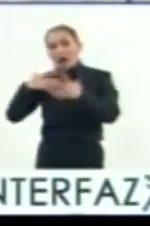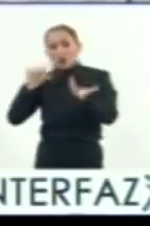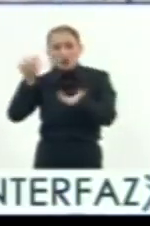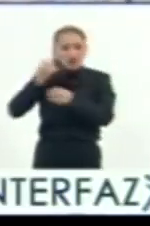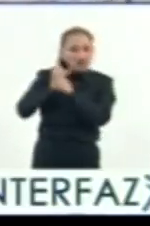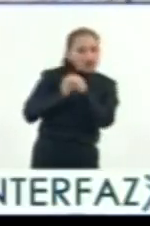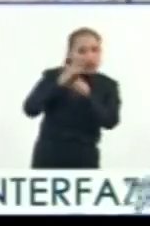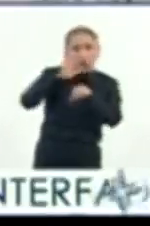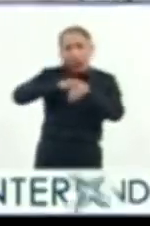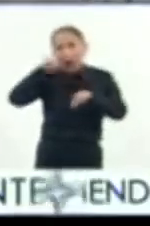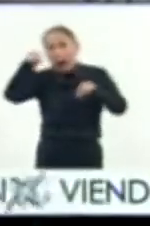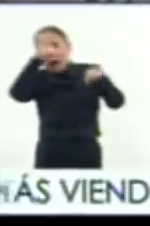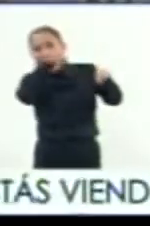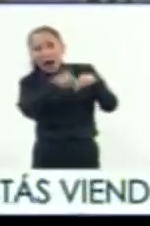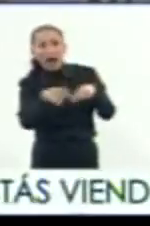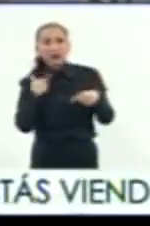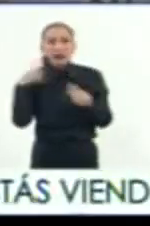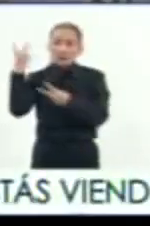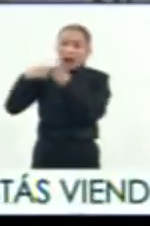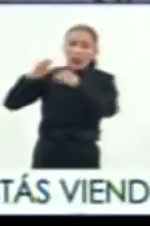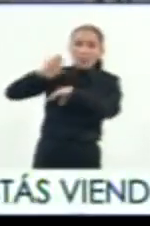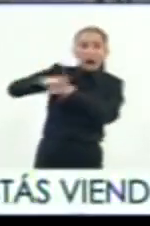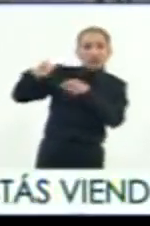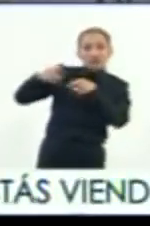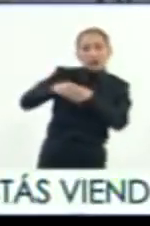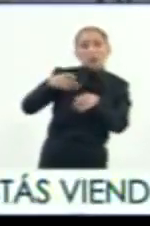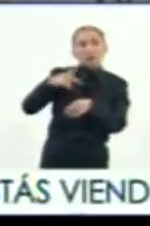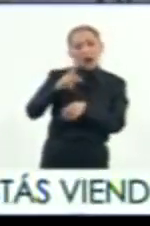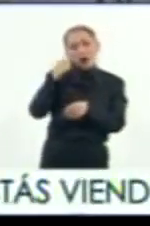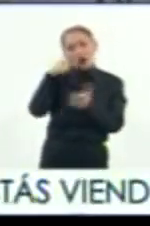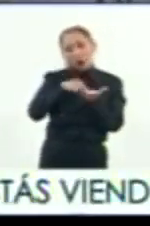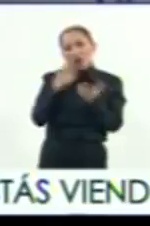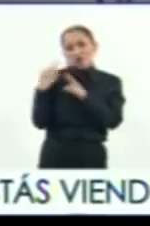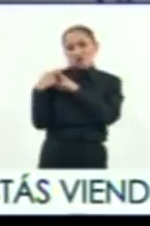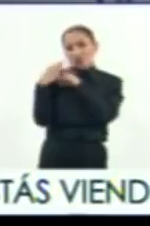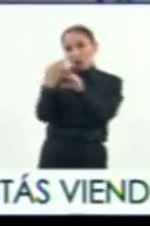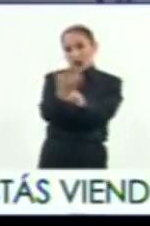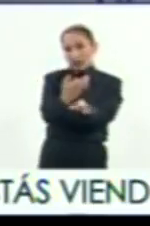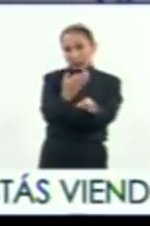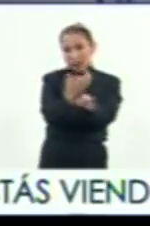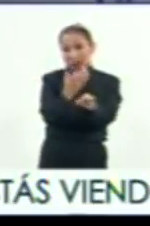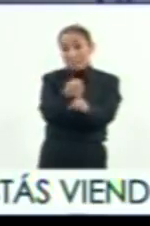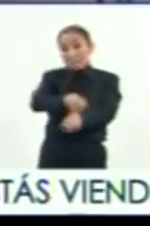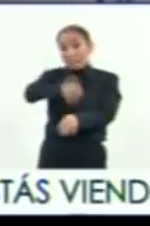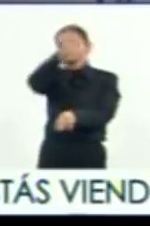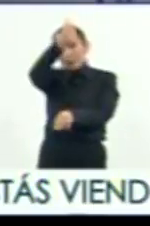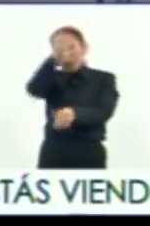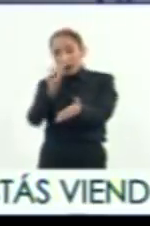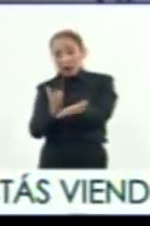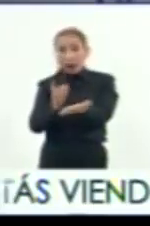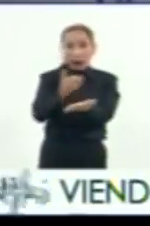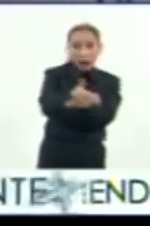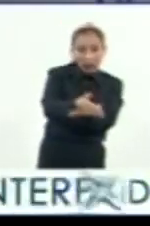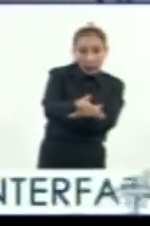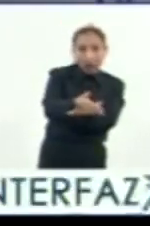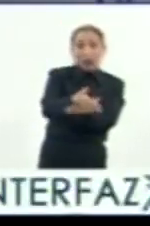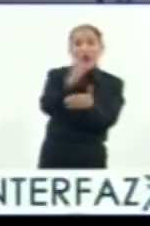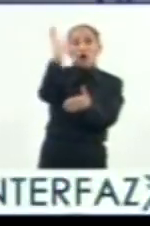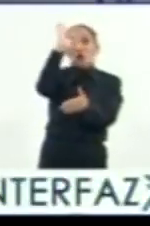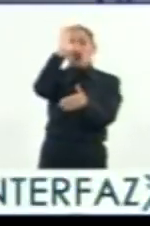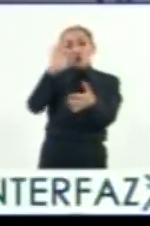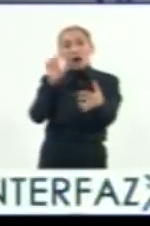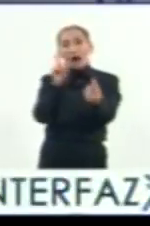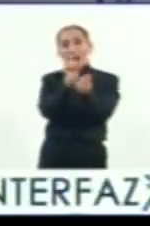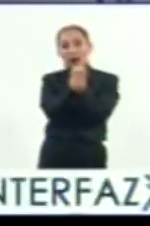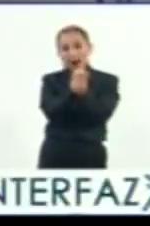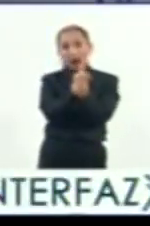exploraciones, conforme llegan más. Pero creo que lo que conmemoramos ahorita es este primer impacto, impacto cultural,